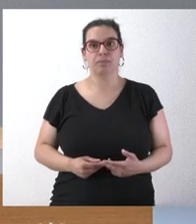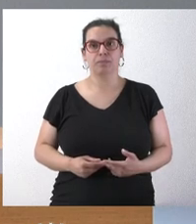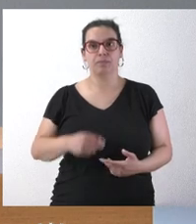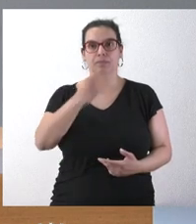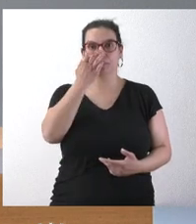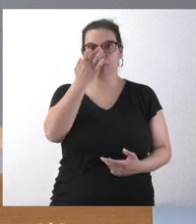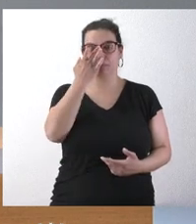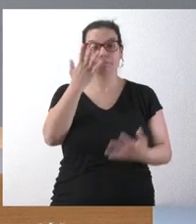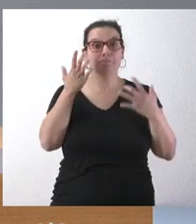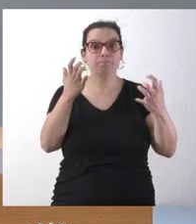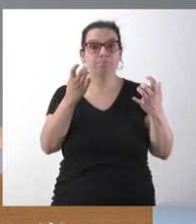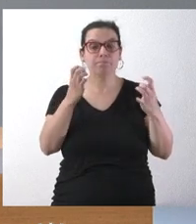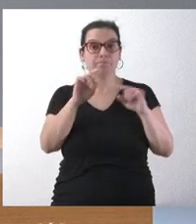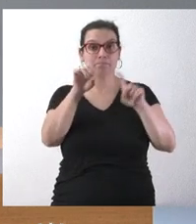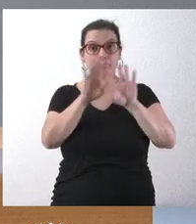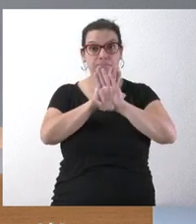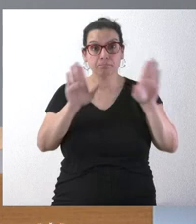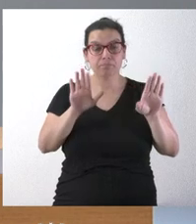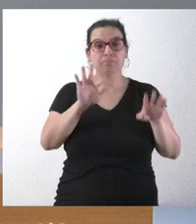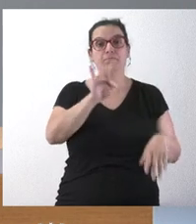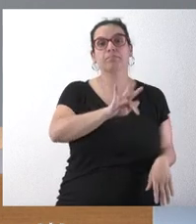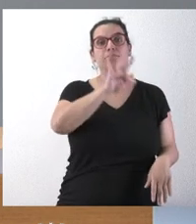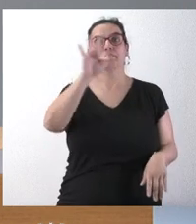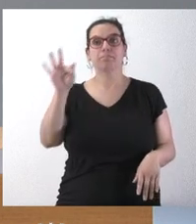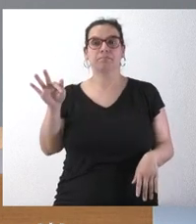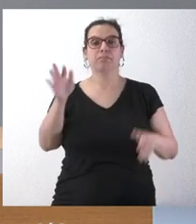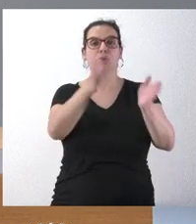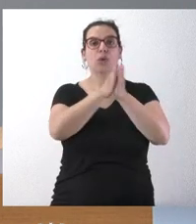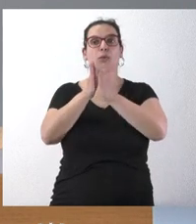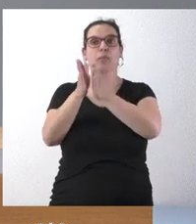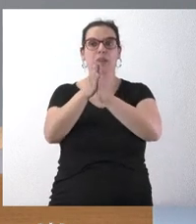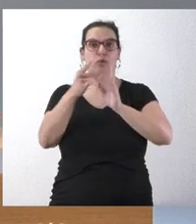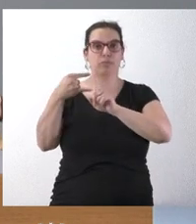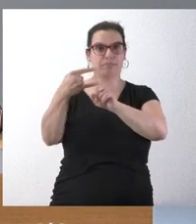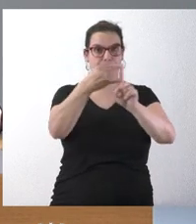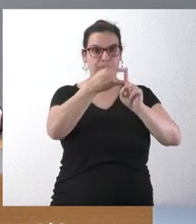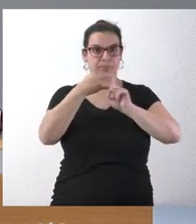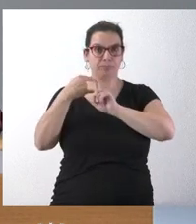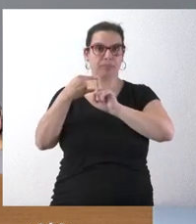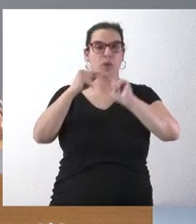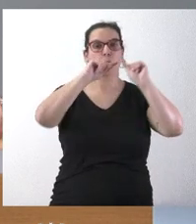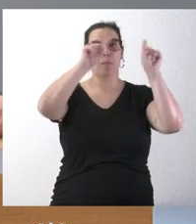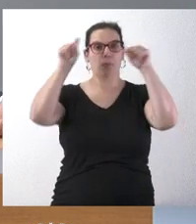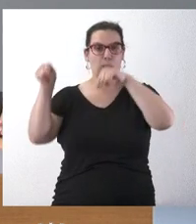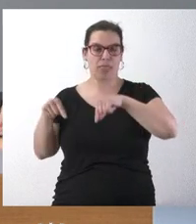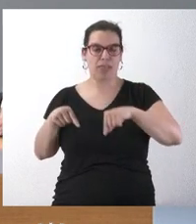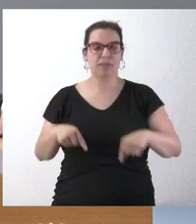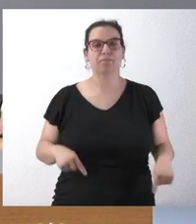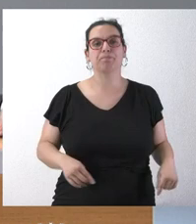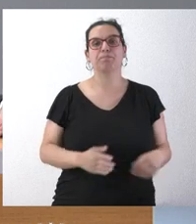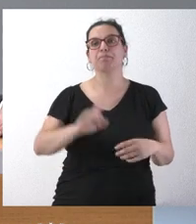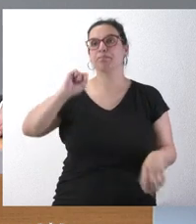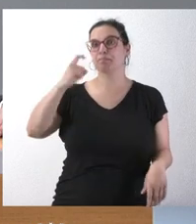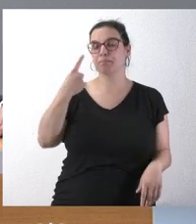Sí, no hay más preguntas en la sala. Damos paso a los compañeros que nos siguen por vía telemática. Comenzamos